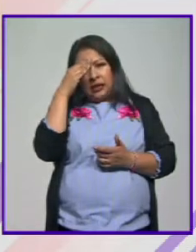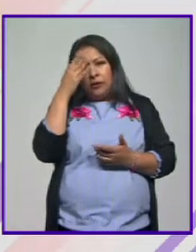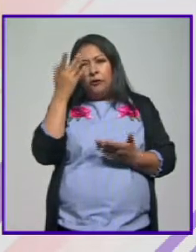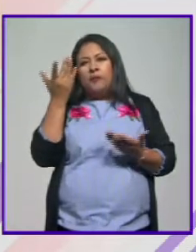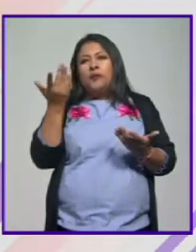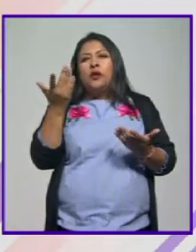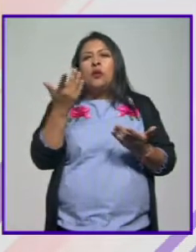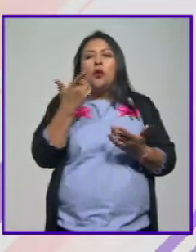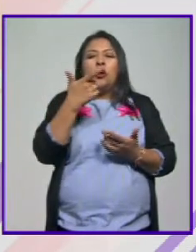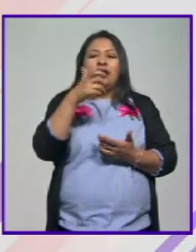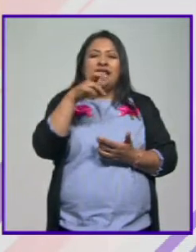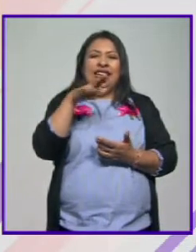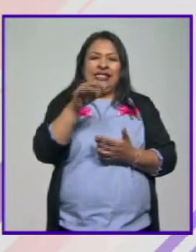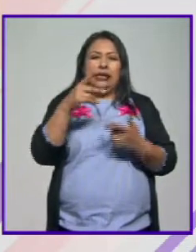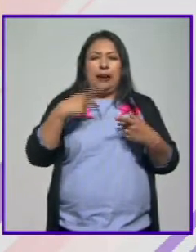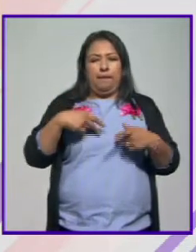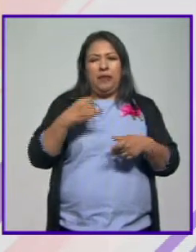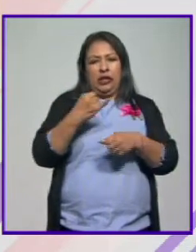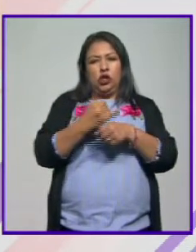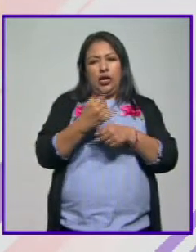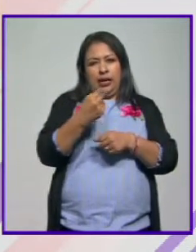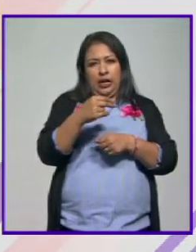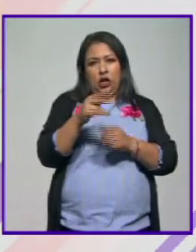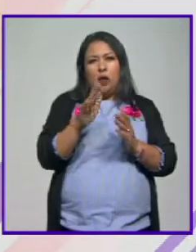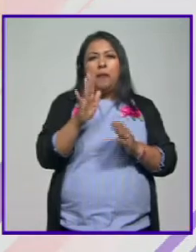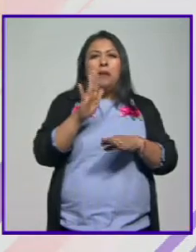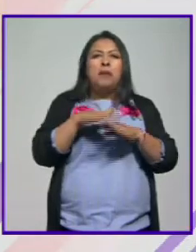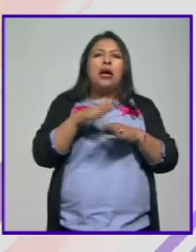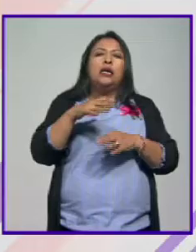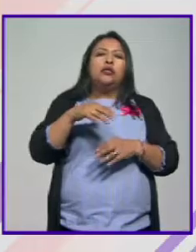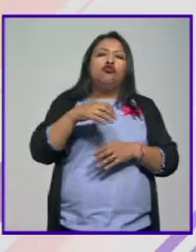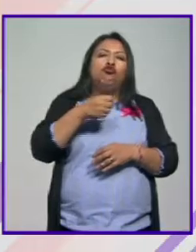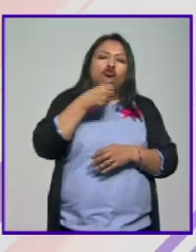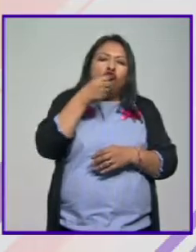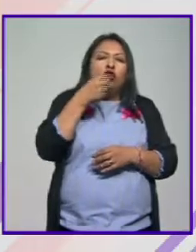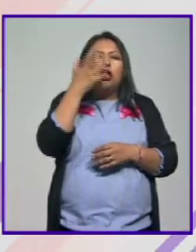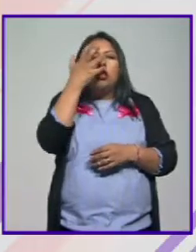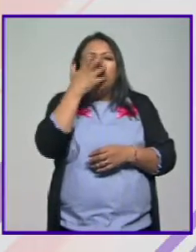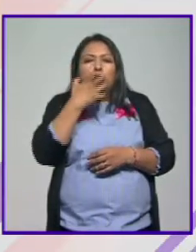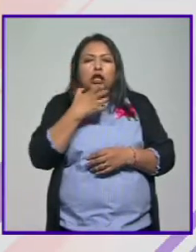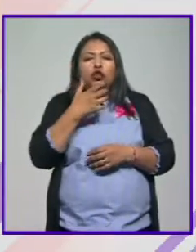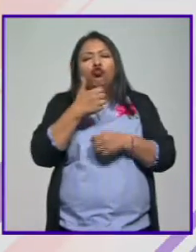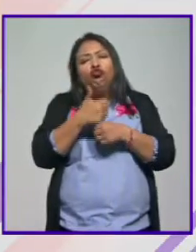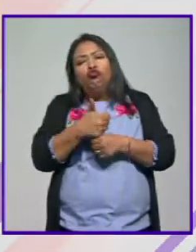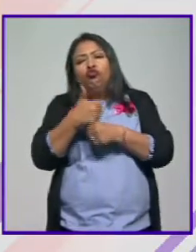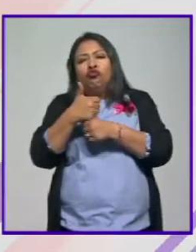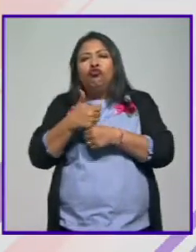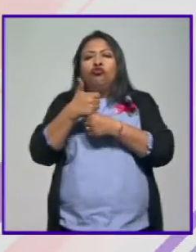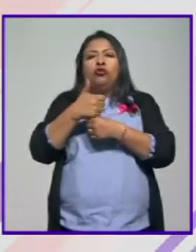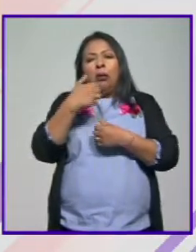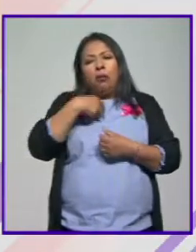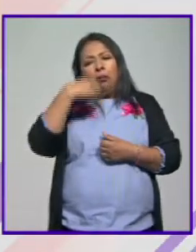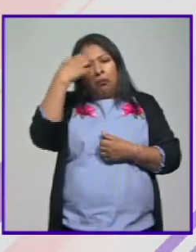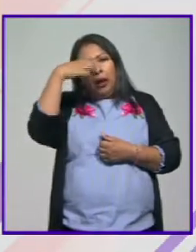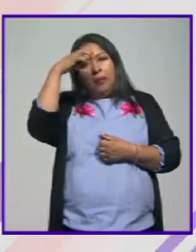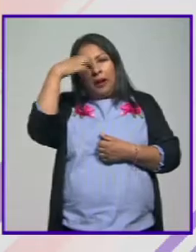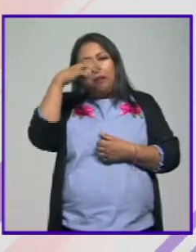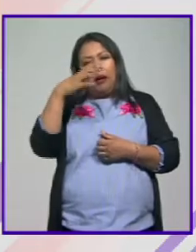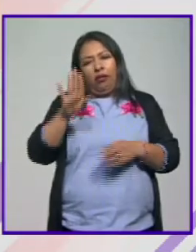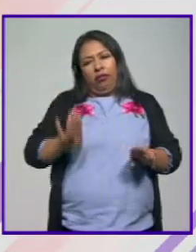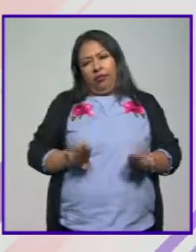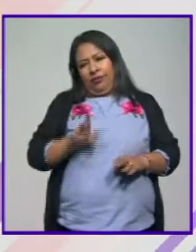pues García que es un personaje ¿no? pues más otoñal más triste más melancólico este más ¿no?